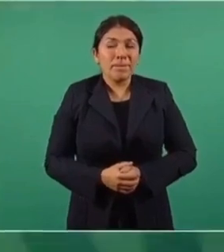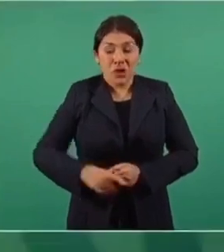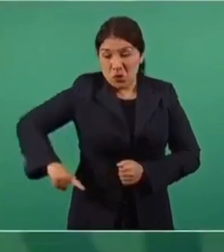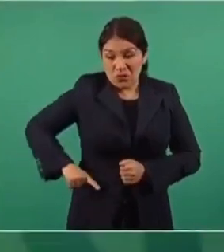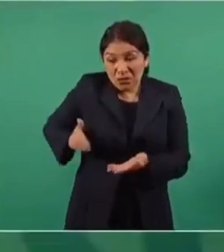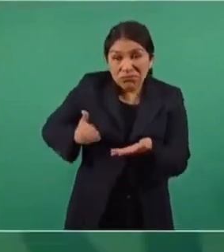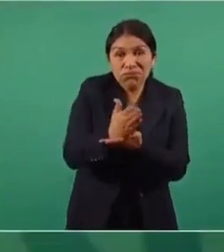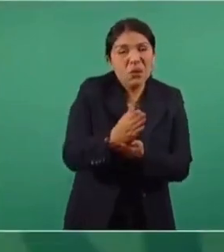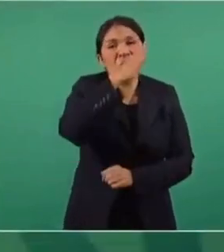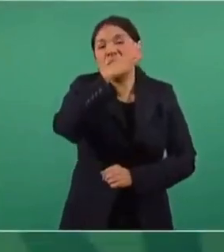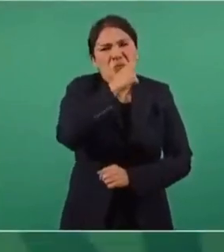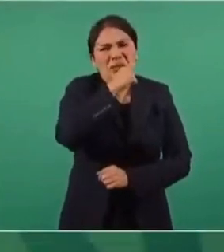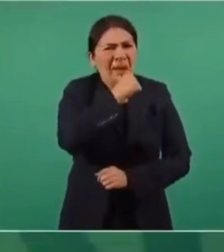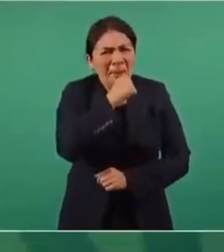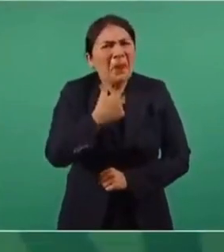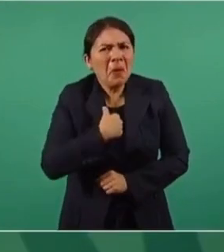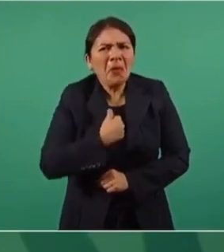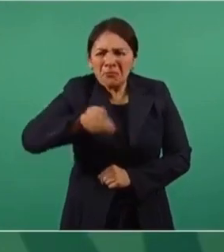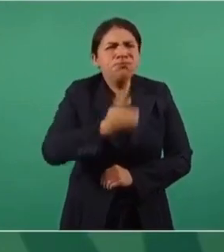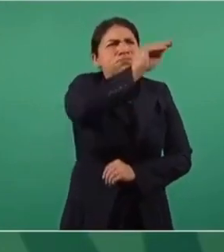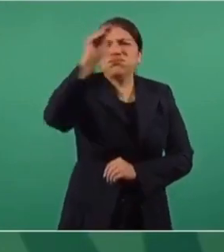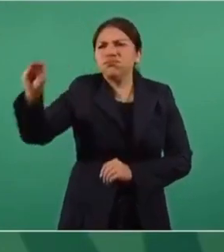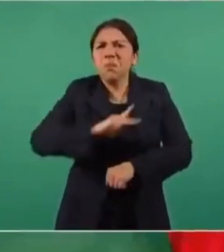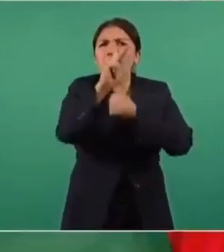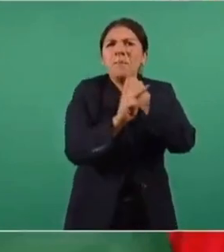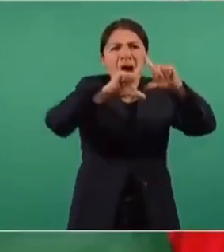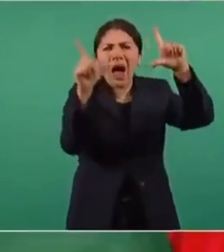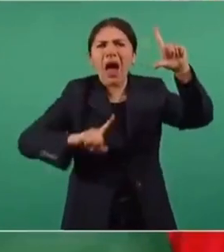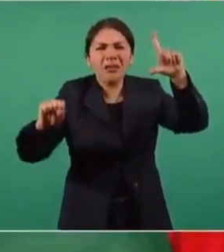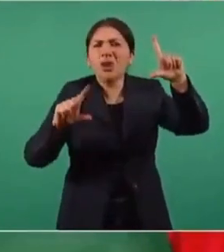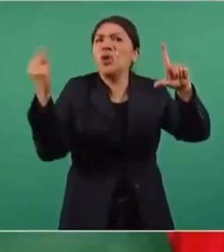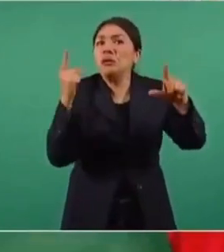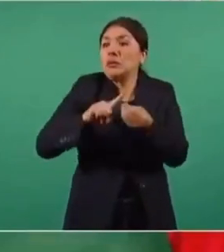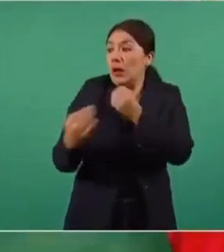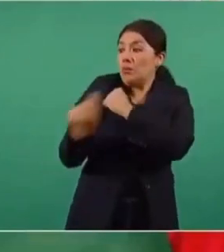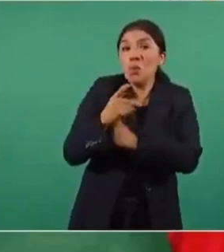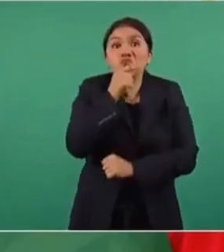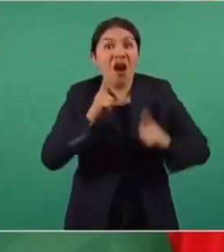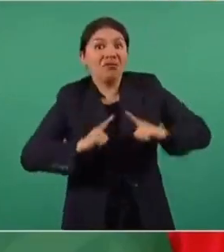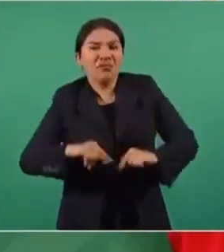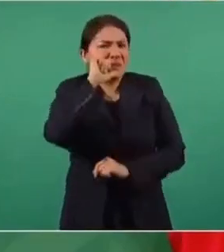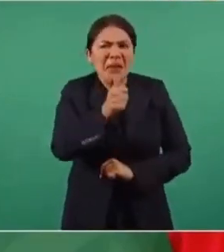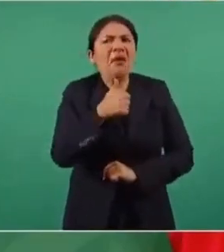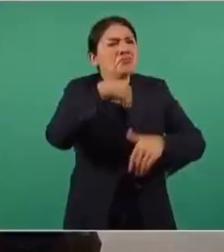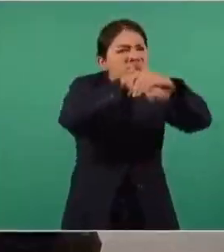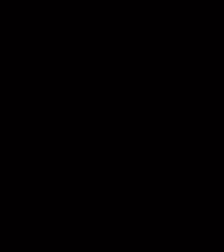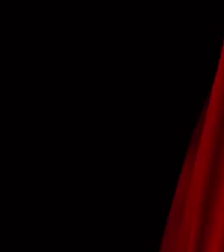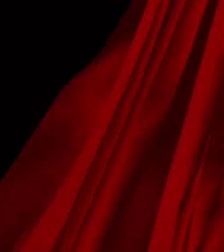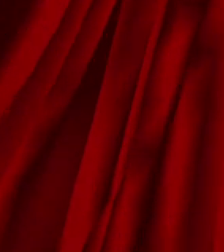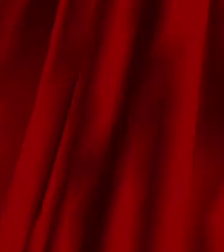entrar. Yo recorro todo el país. Todo. Y sin guardaespaldas. Muy bien. Dentro de todos lados.